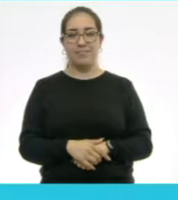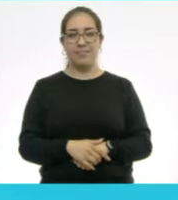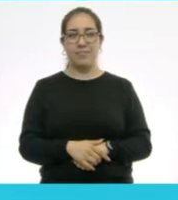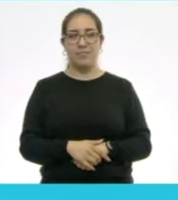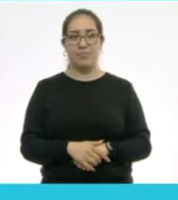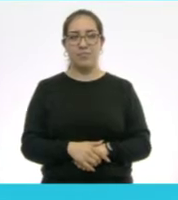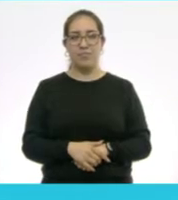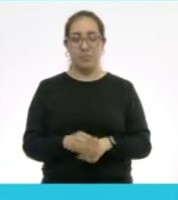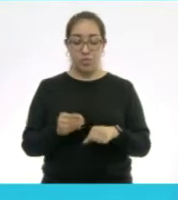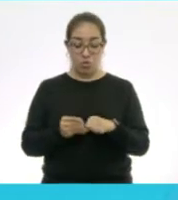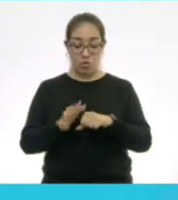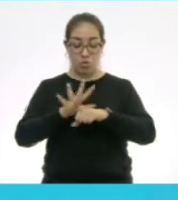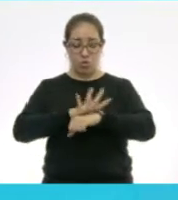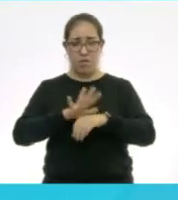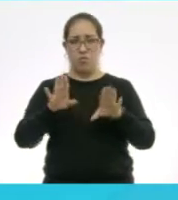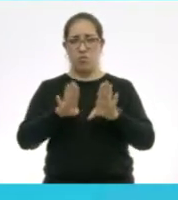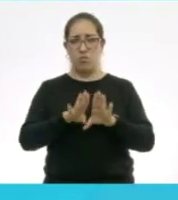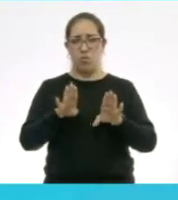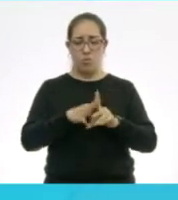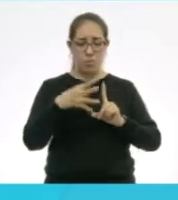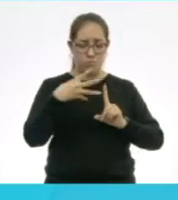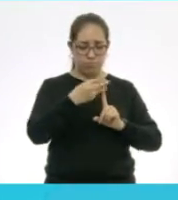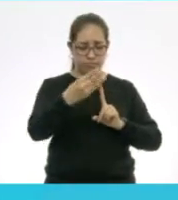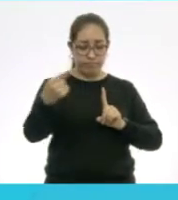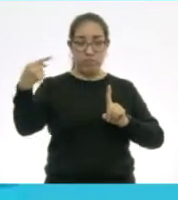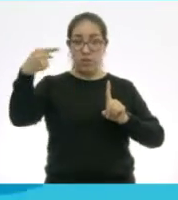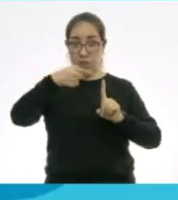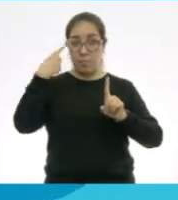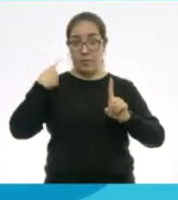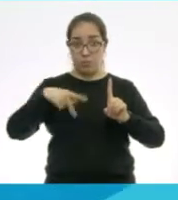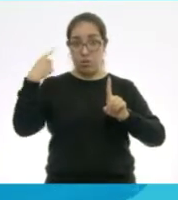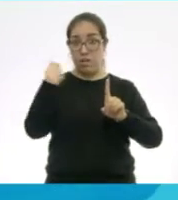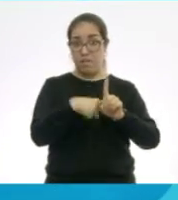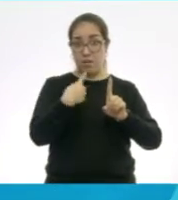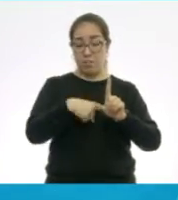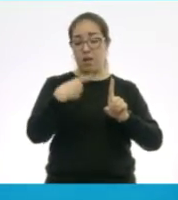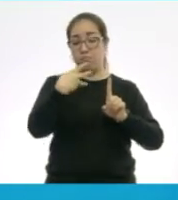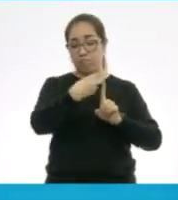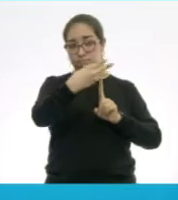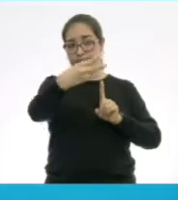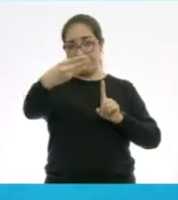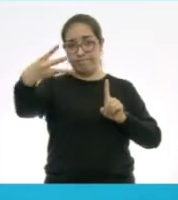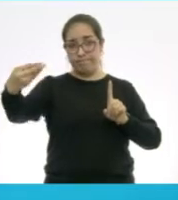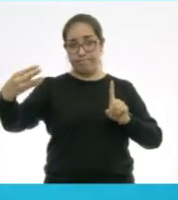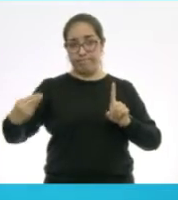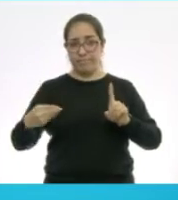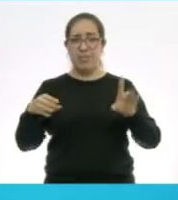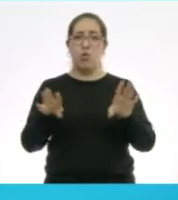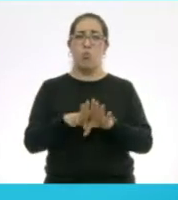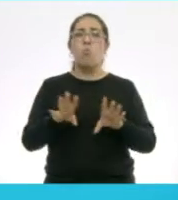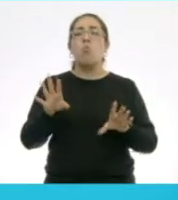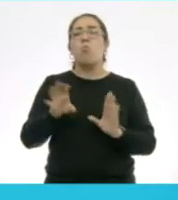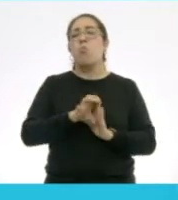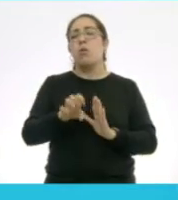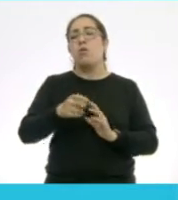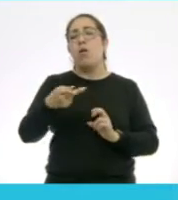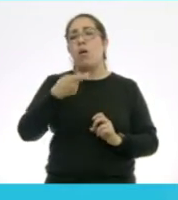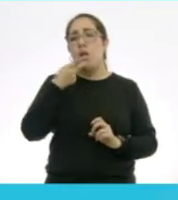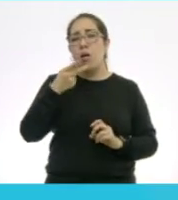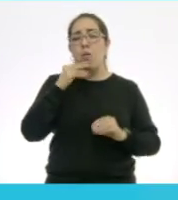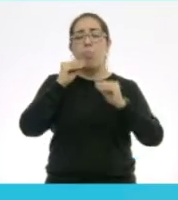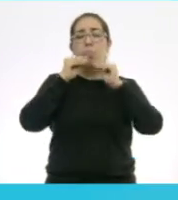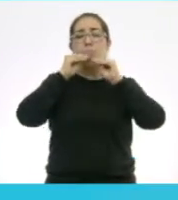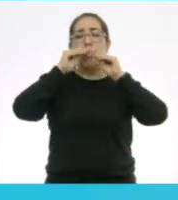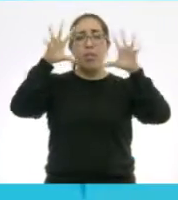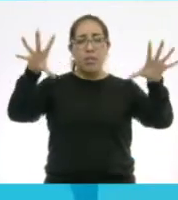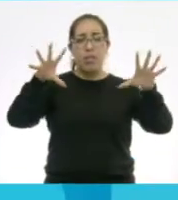Los coronavirus se transmiten a través de una persona enferma hacia otra, mediante las gotas de partículas que generamos al hablar, al toser o al